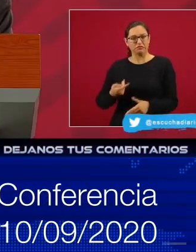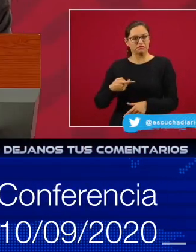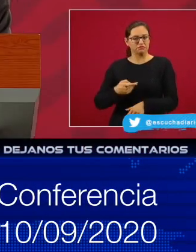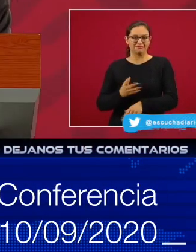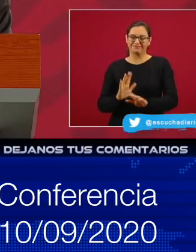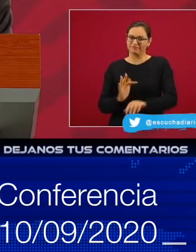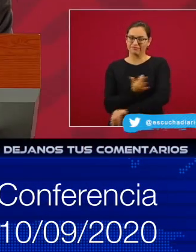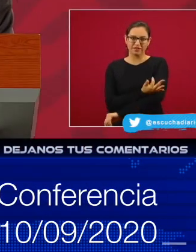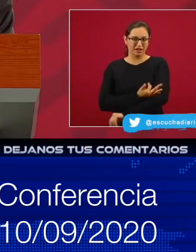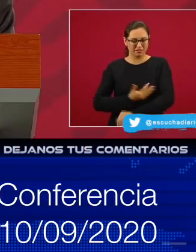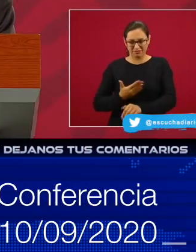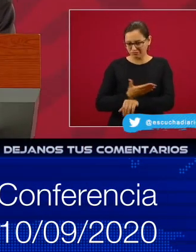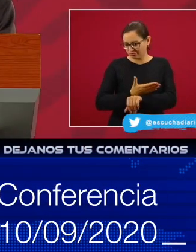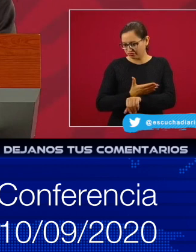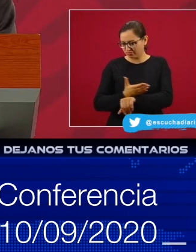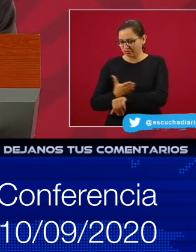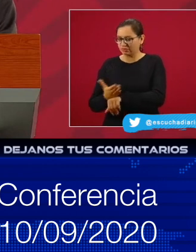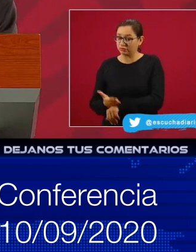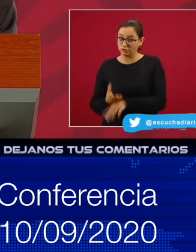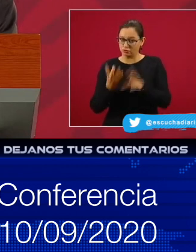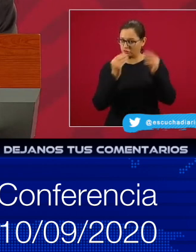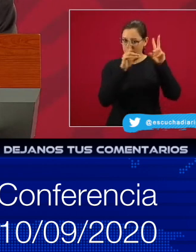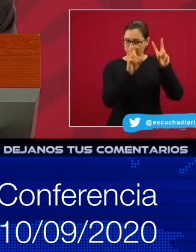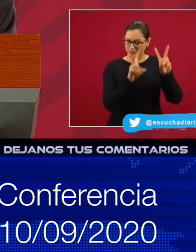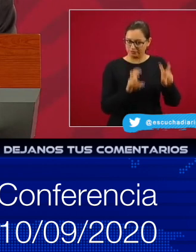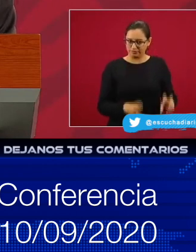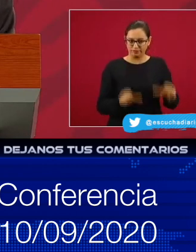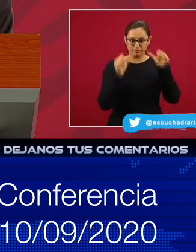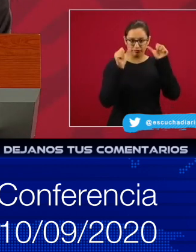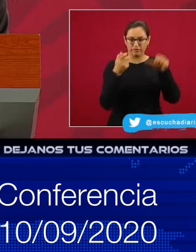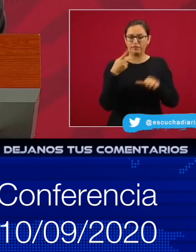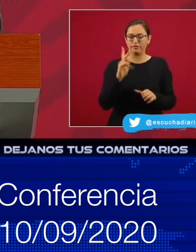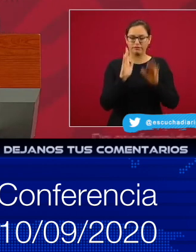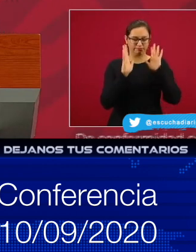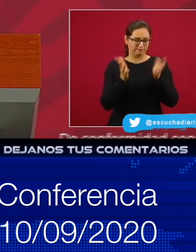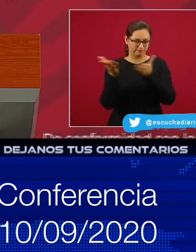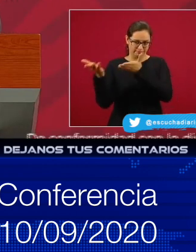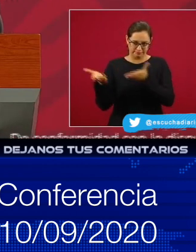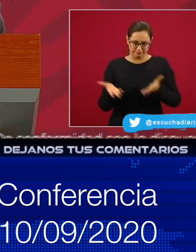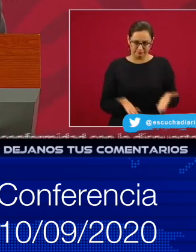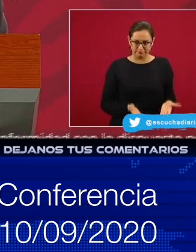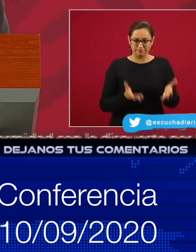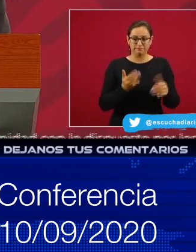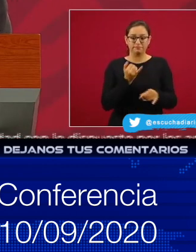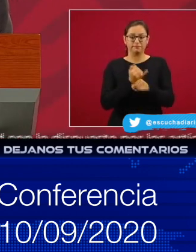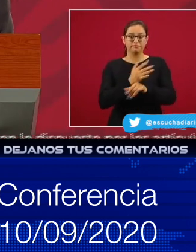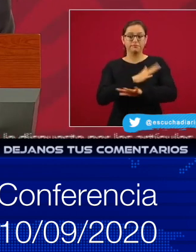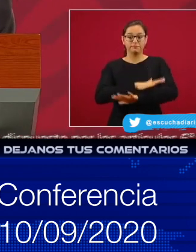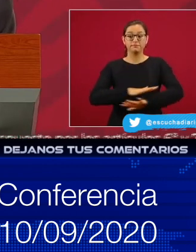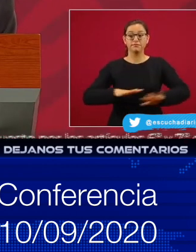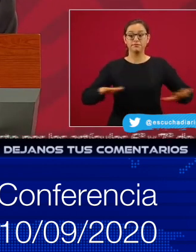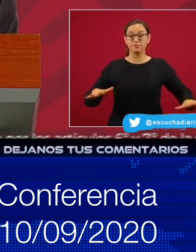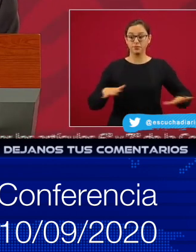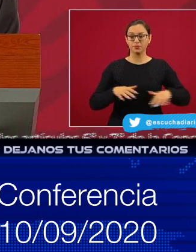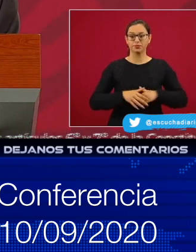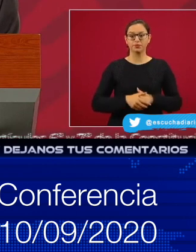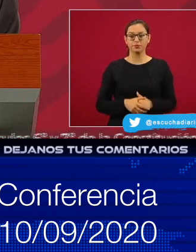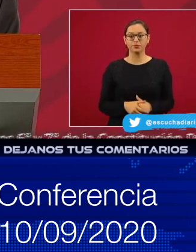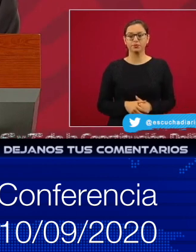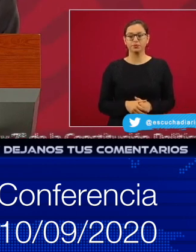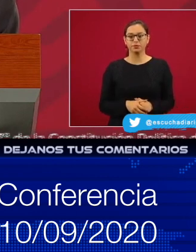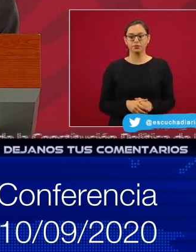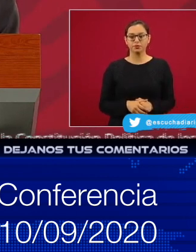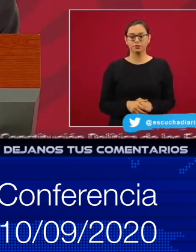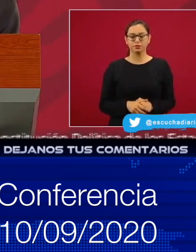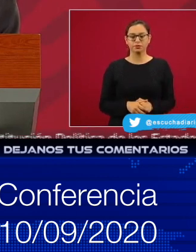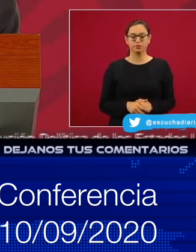informarles sobre la decisión de